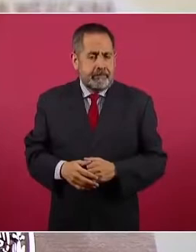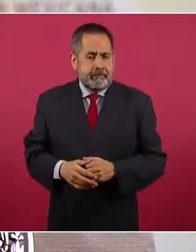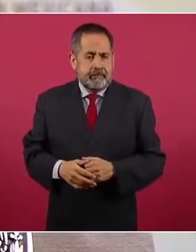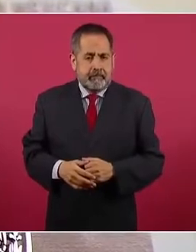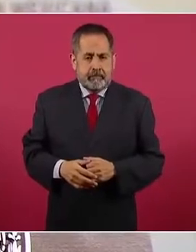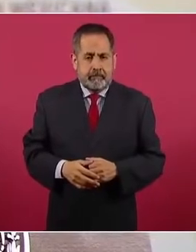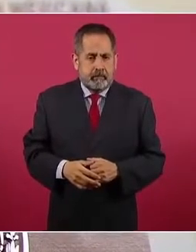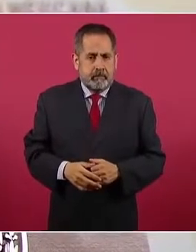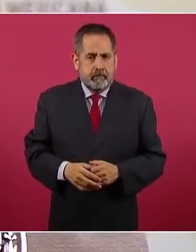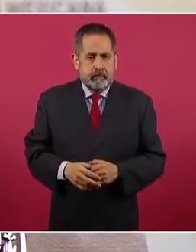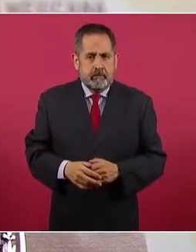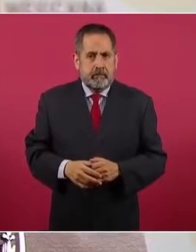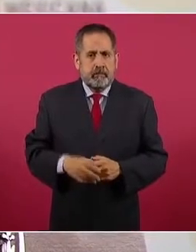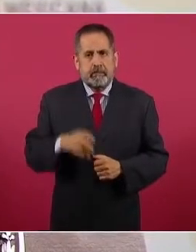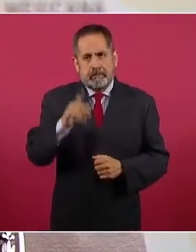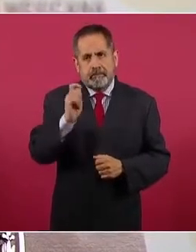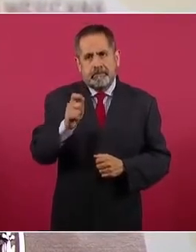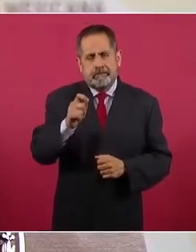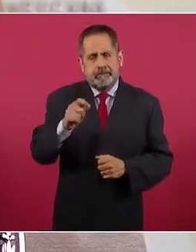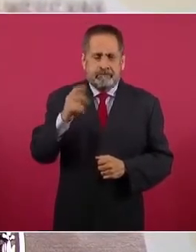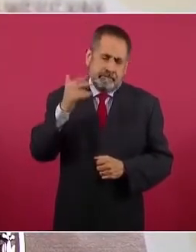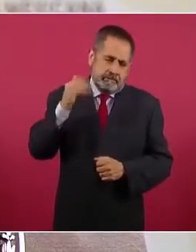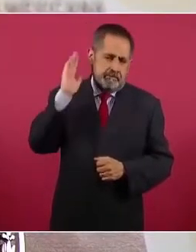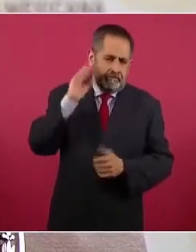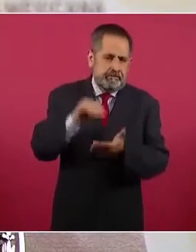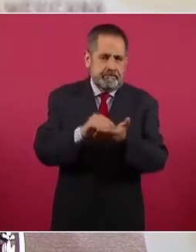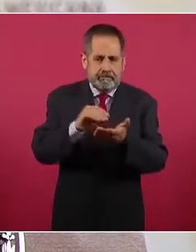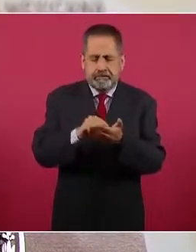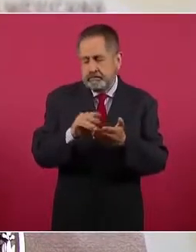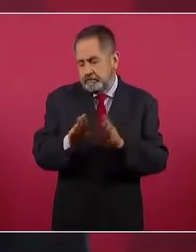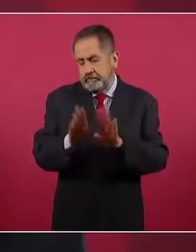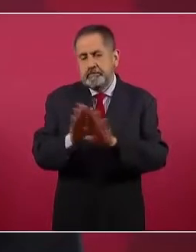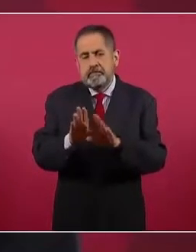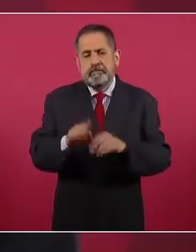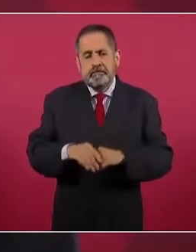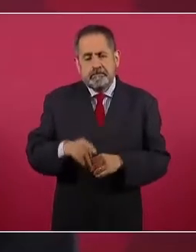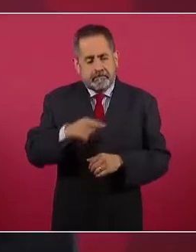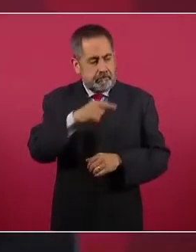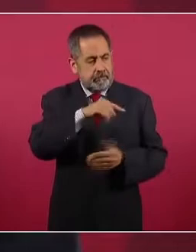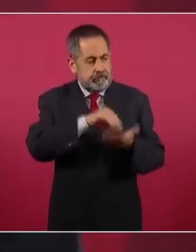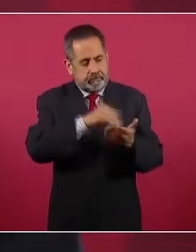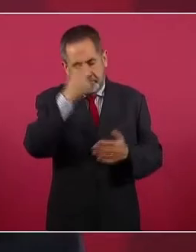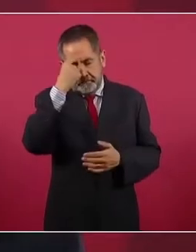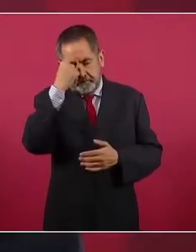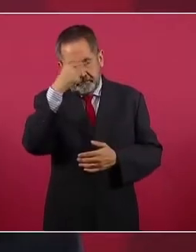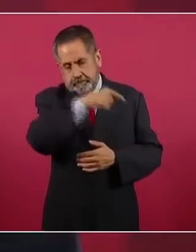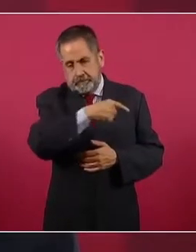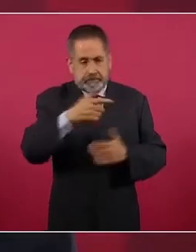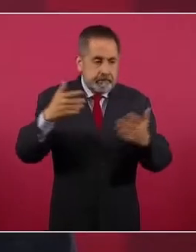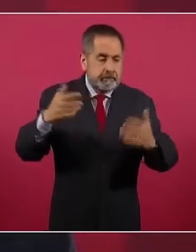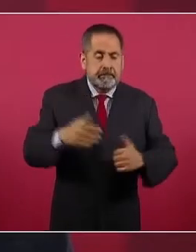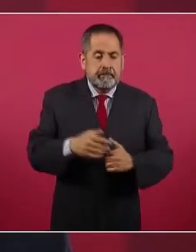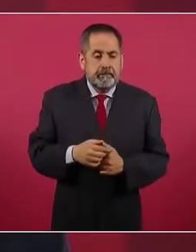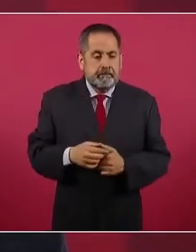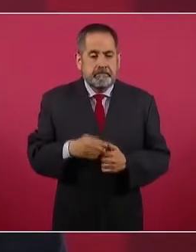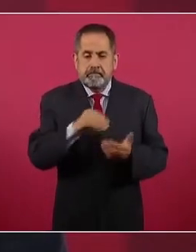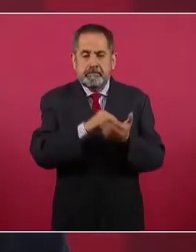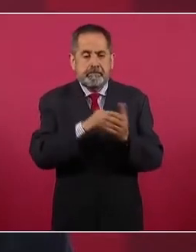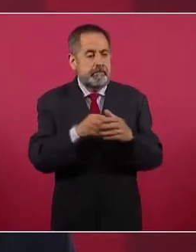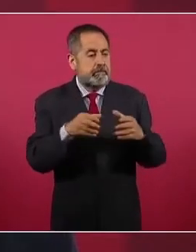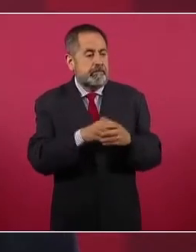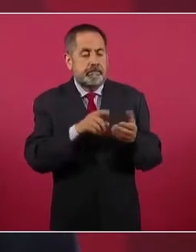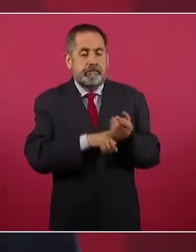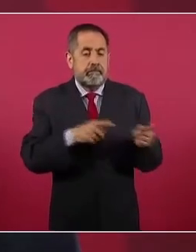y sigue siendo para la concepción, para el pensamiento,